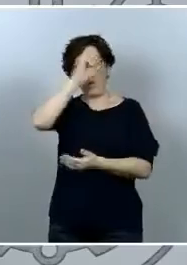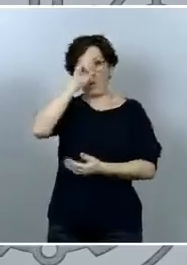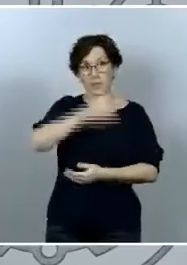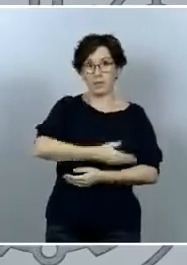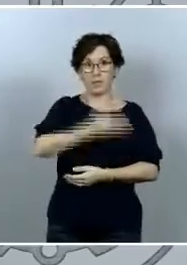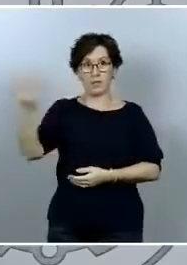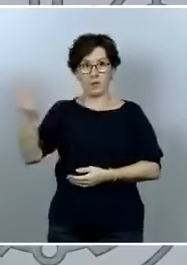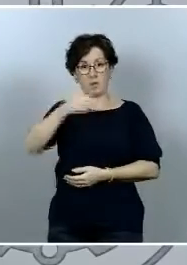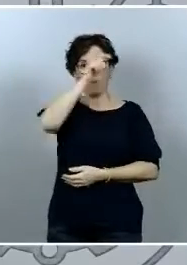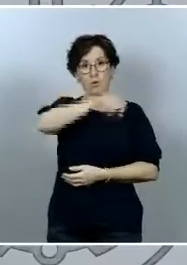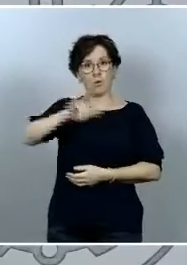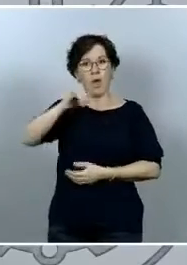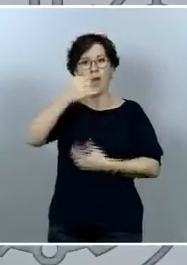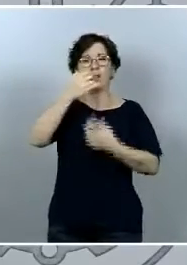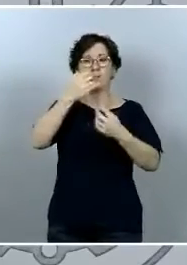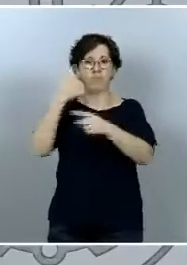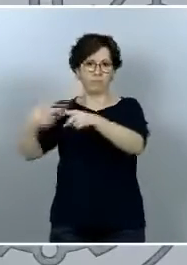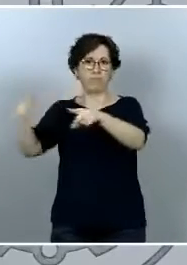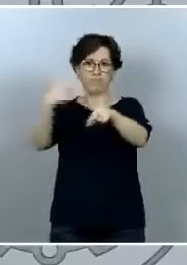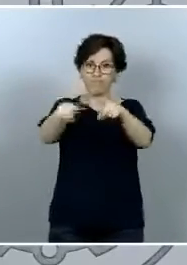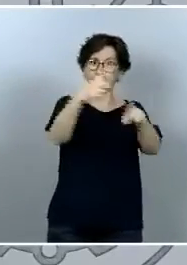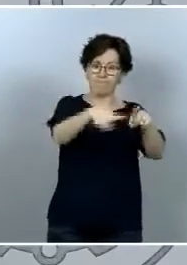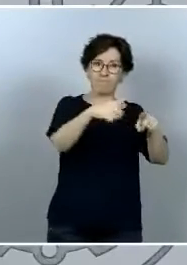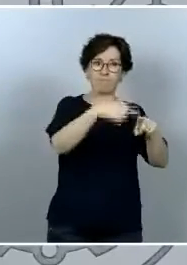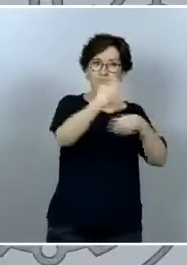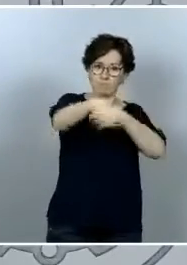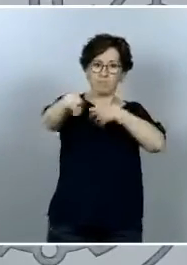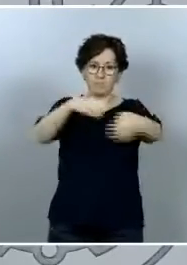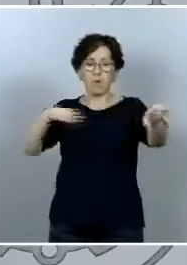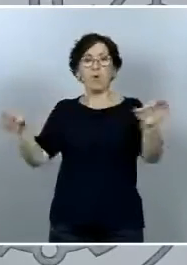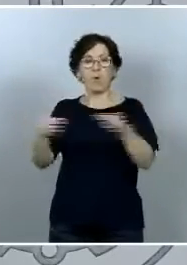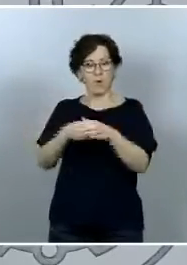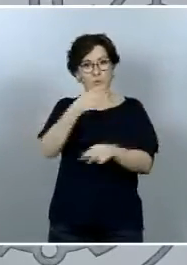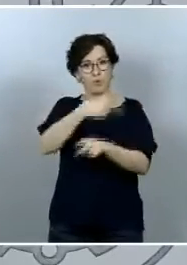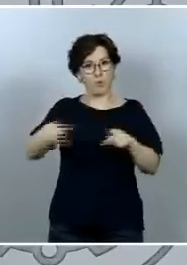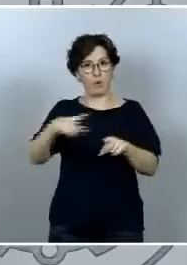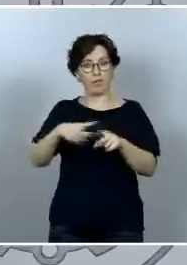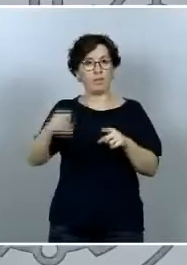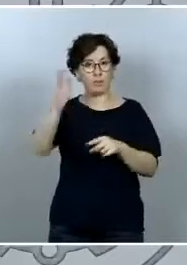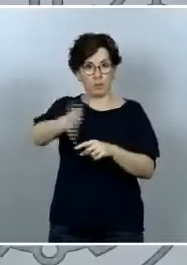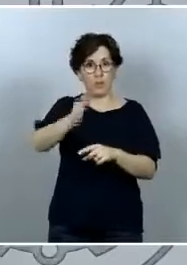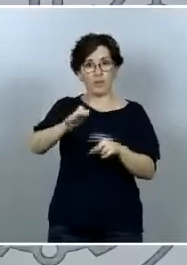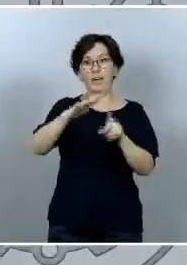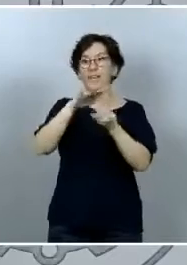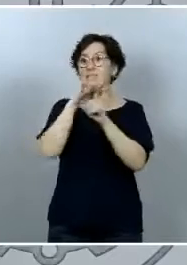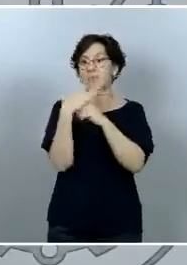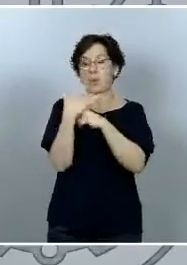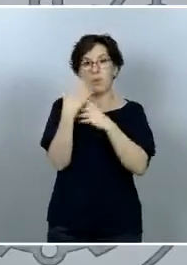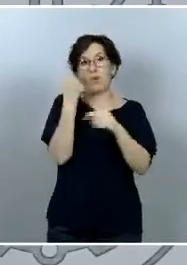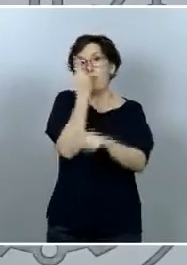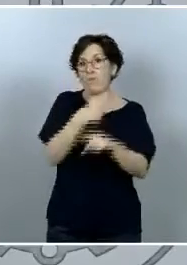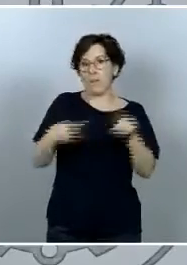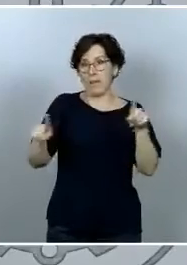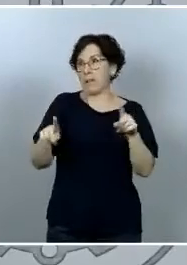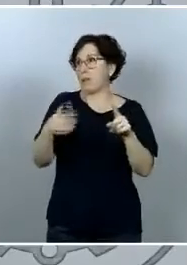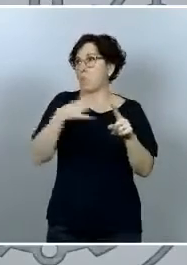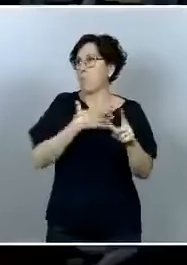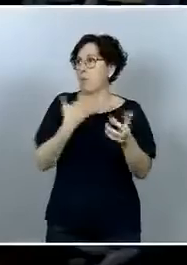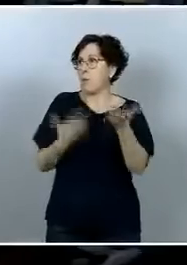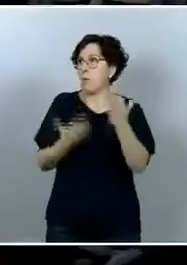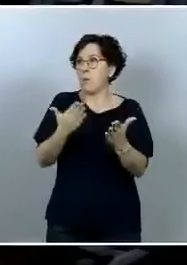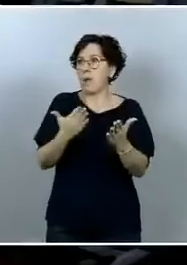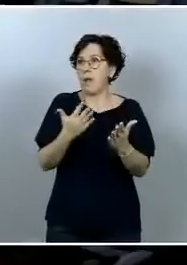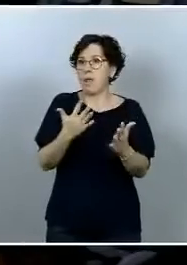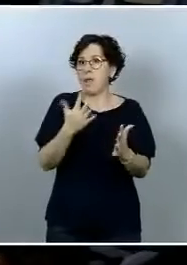formaciones políticas desde luego una situación muy distinta a la que se podía producir hace escasamente 10 o 15 años